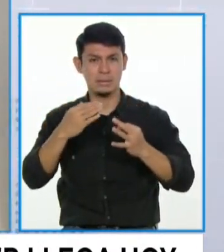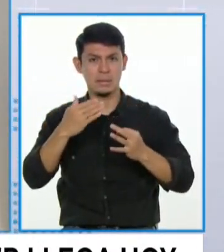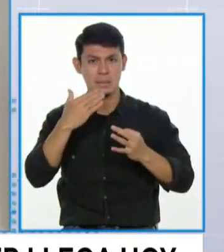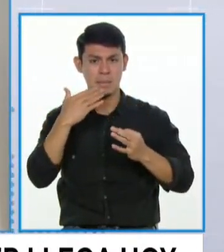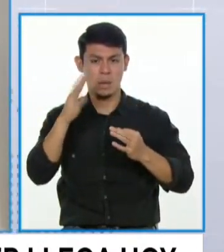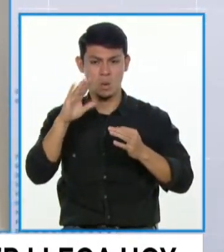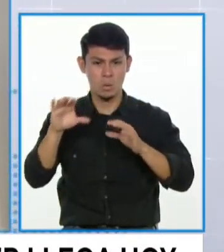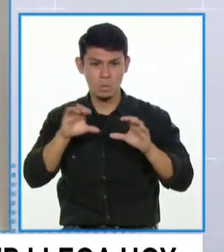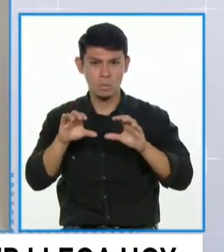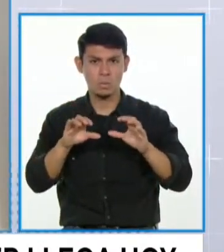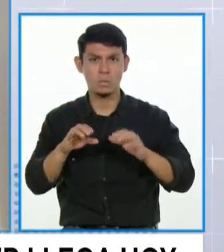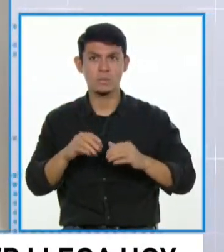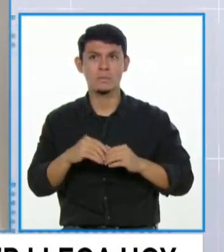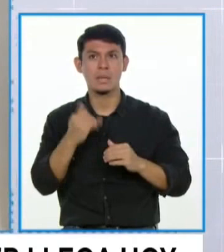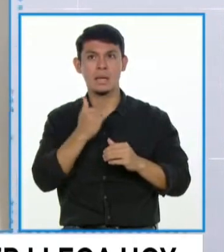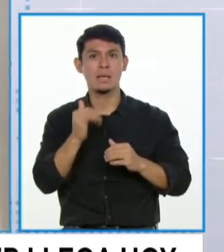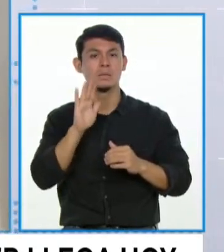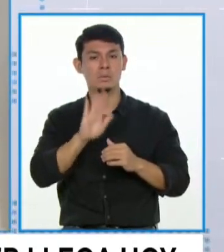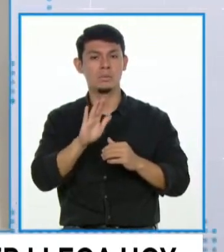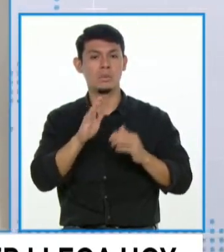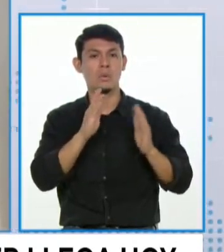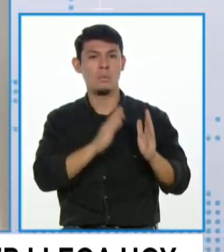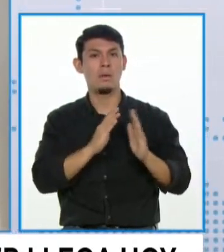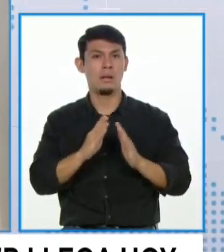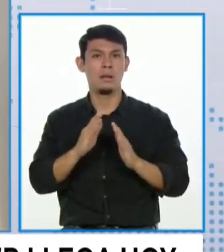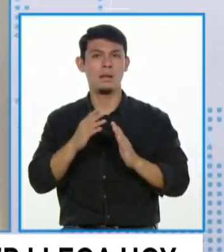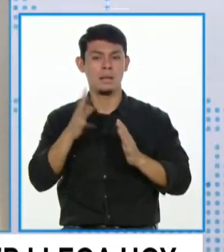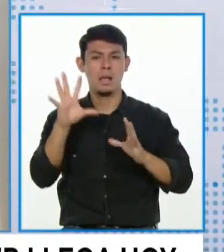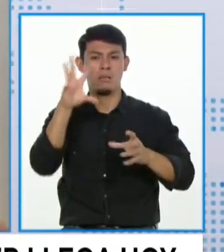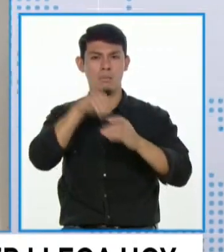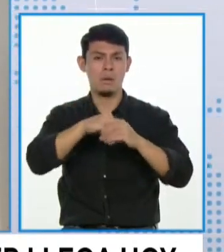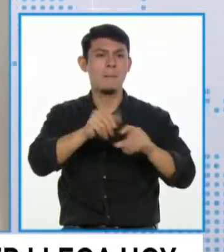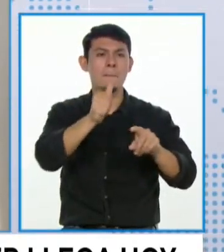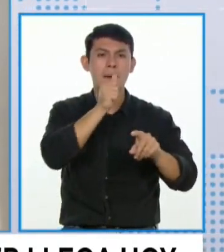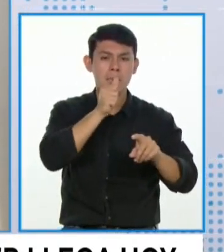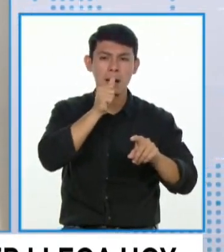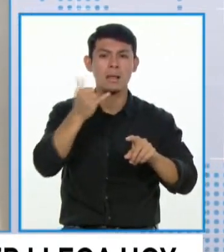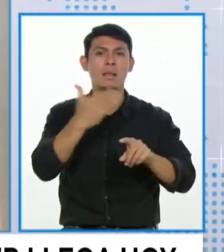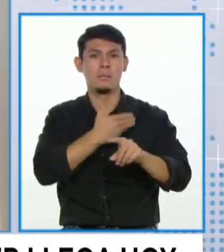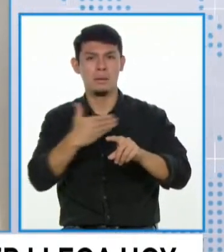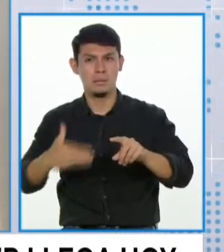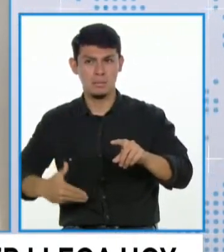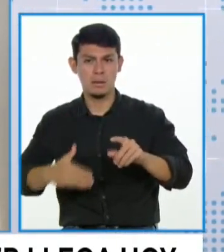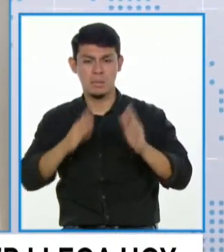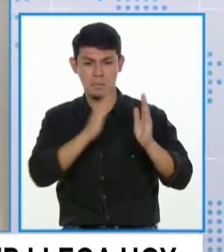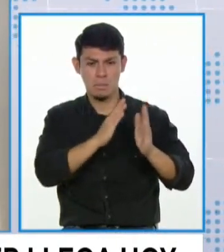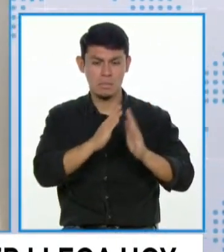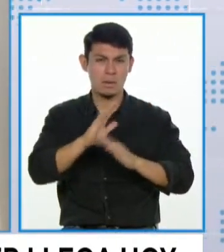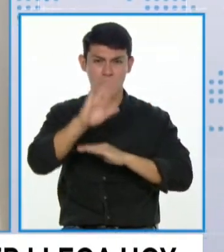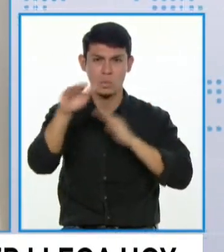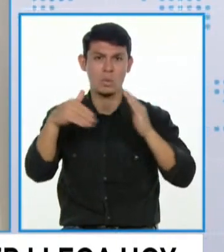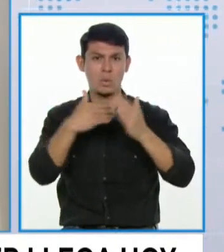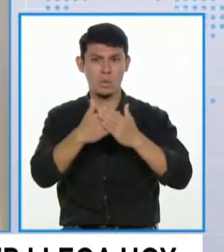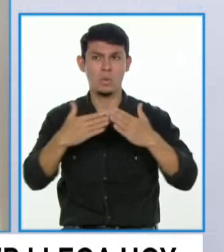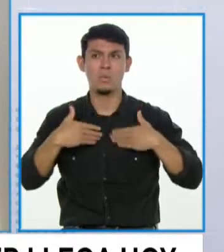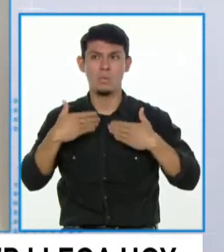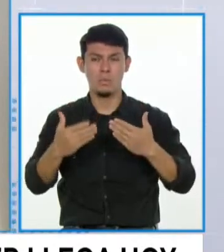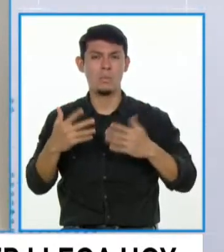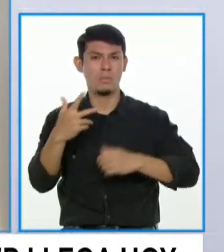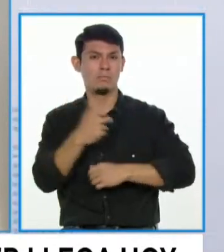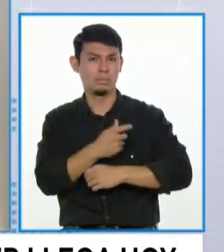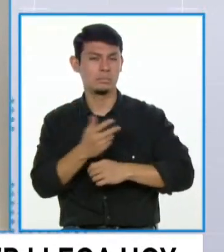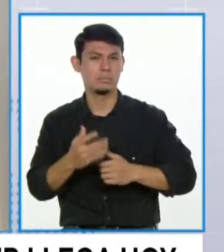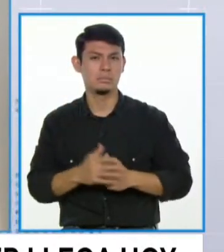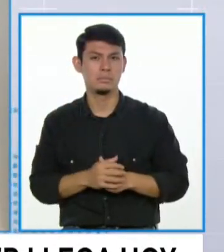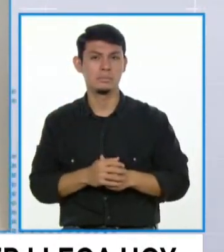evidencia disponible. Y su plan, pues, ha involucrado a los privados, a los públicos, y ha logrado planificar para que toda la población se pueda poner